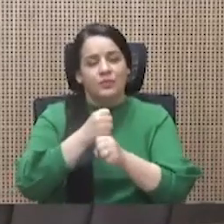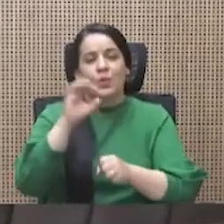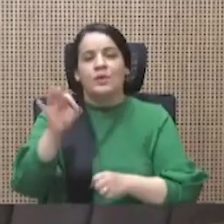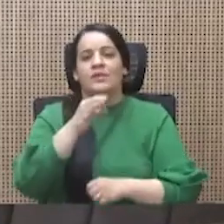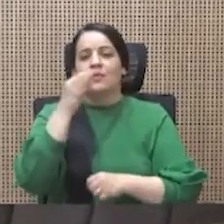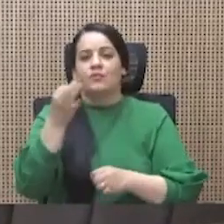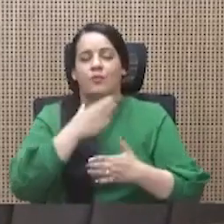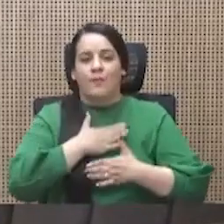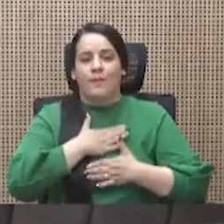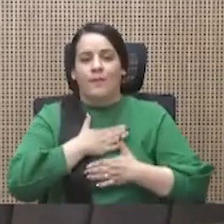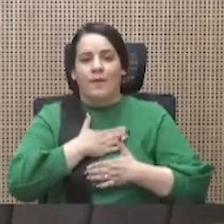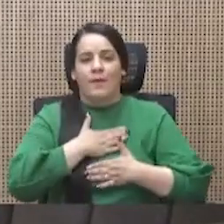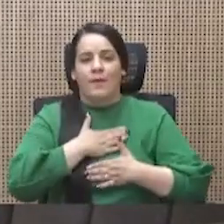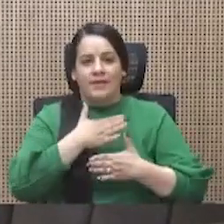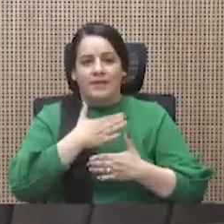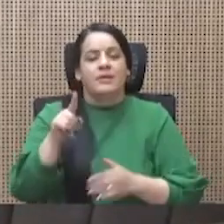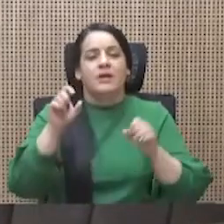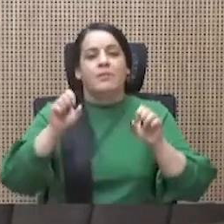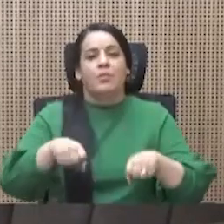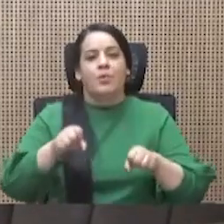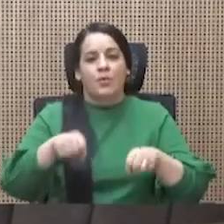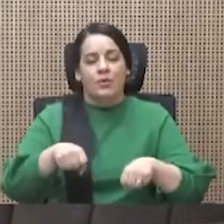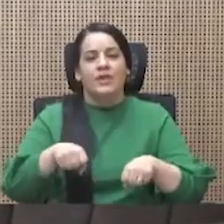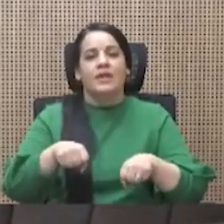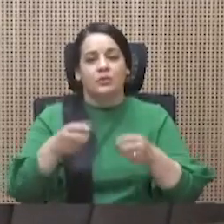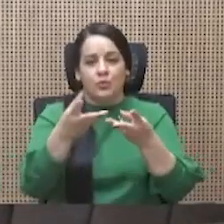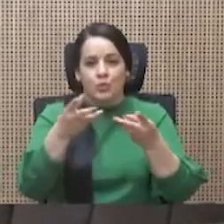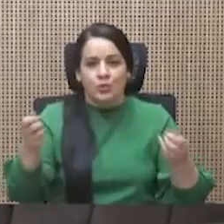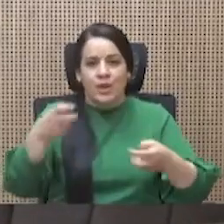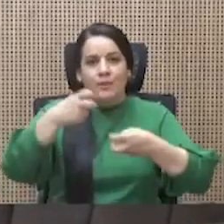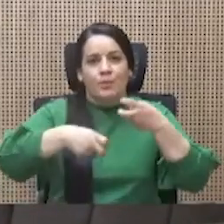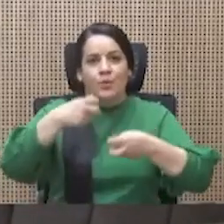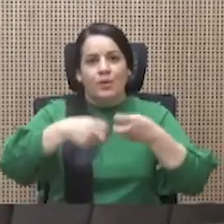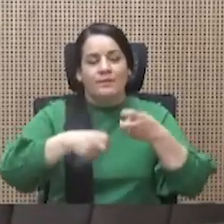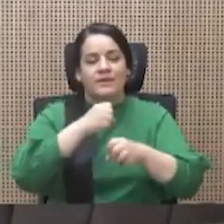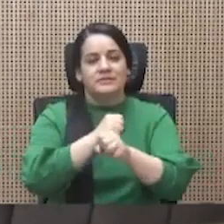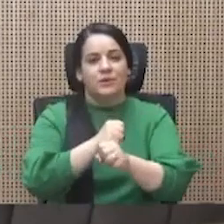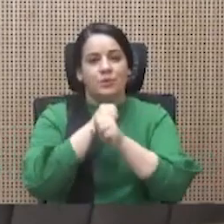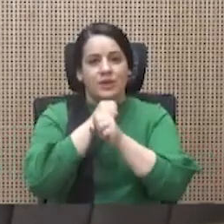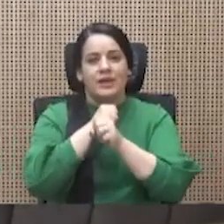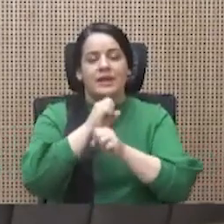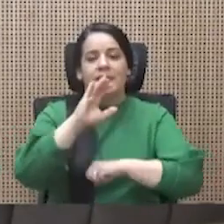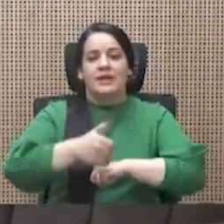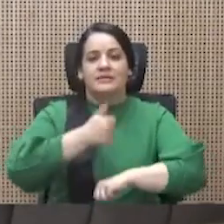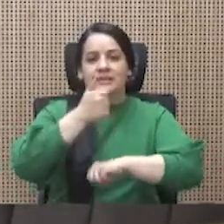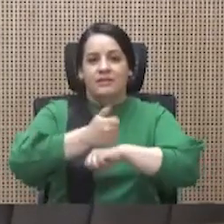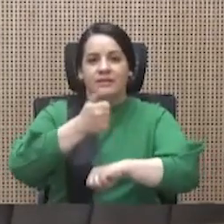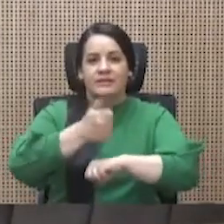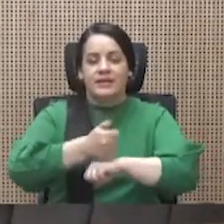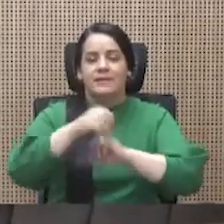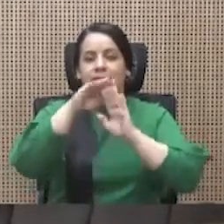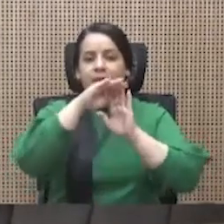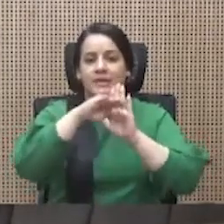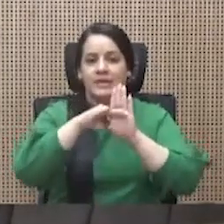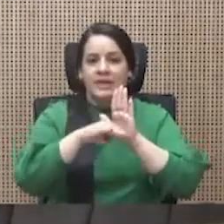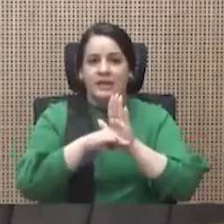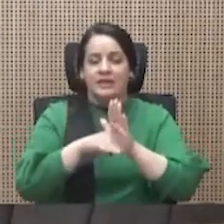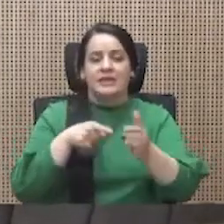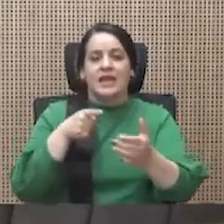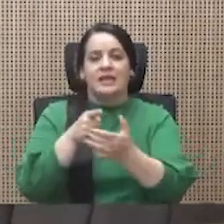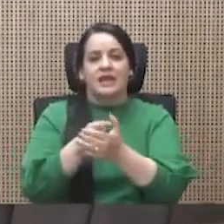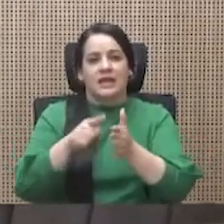dedicada para solventar el problema de seguridad y establecer las medidas de ataque